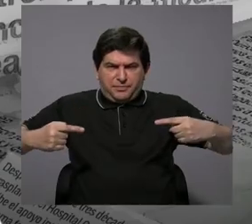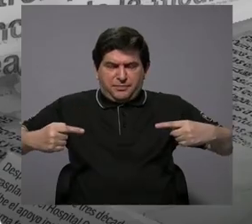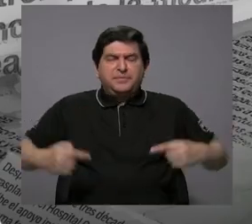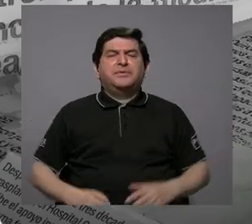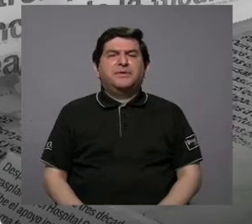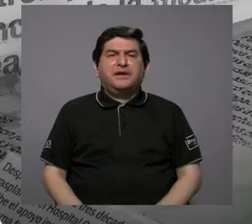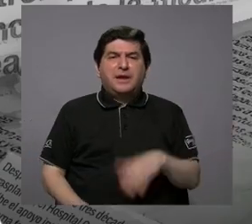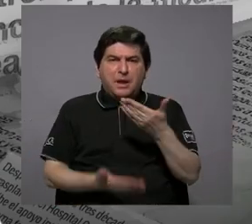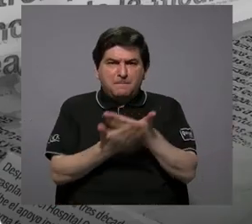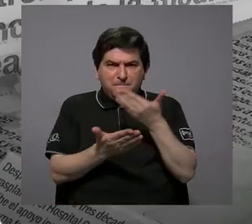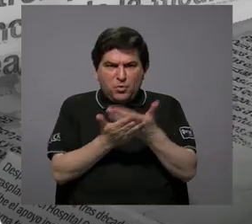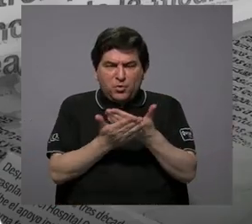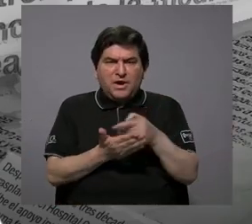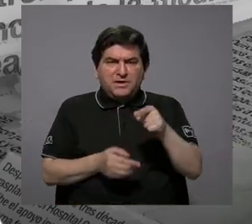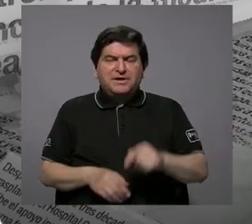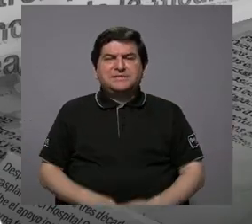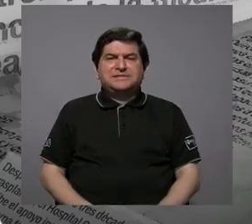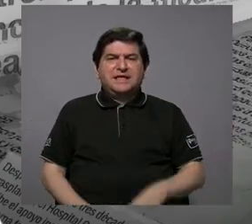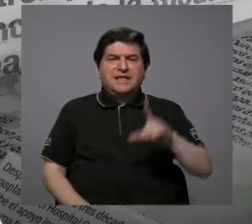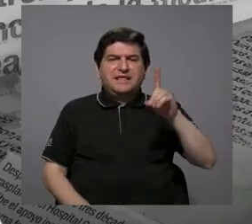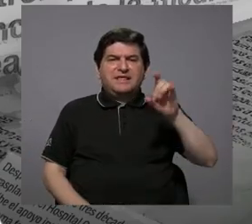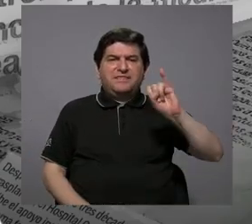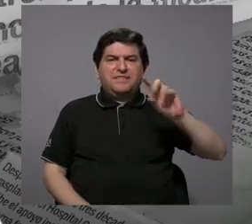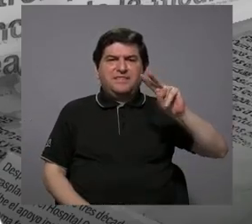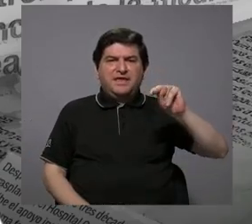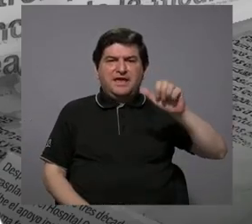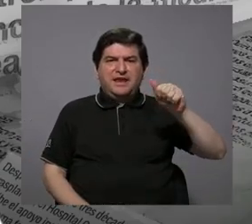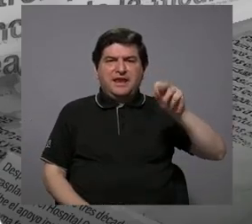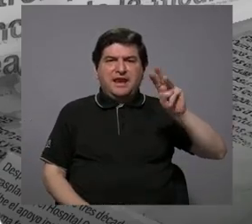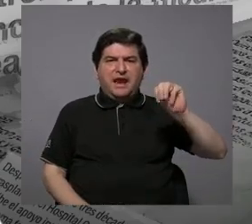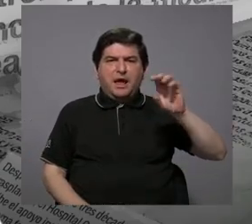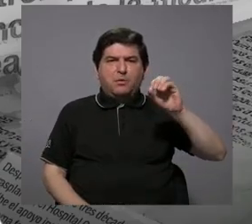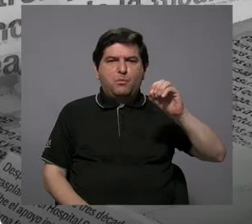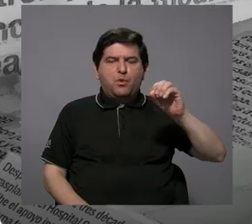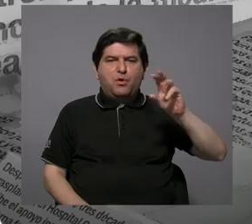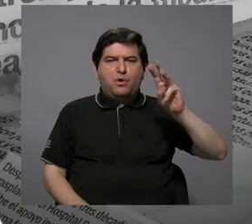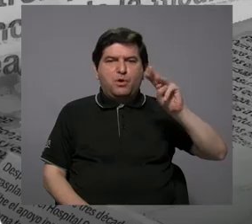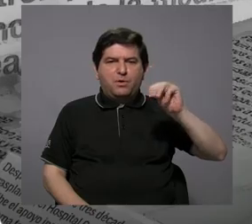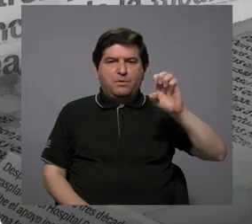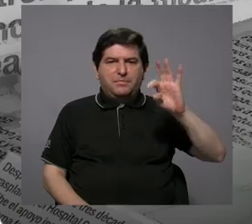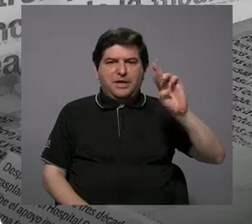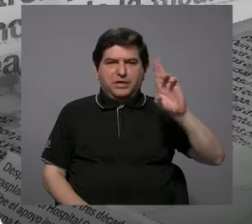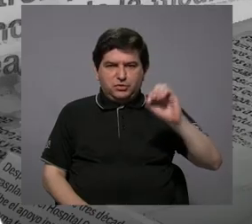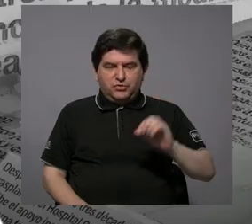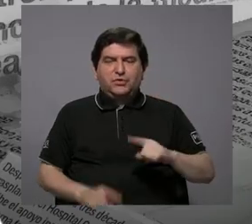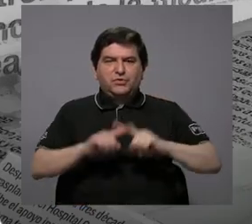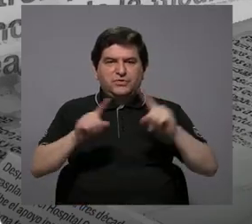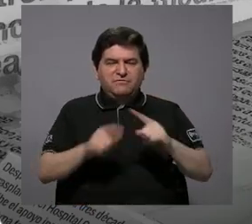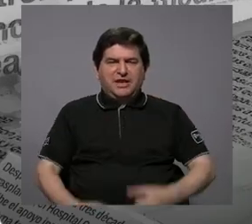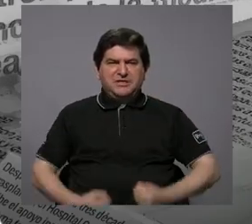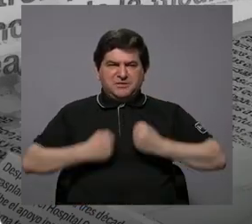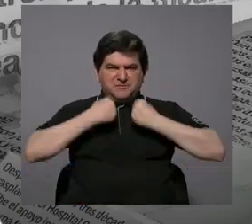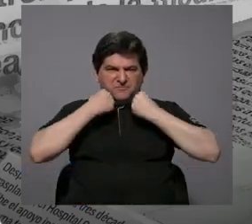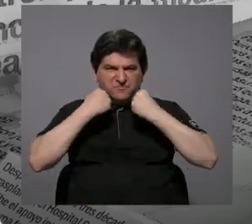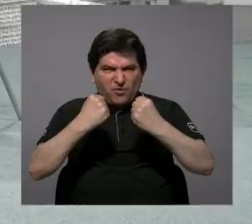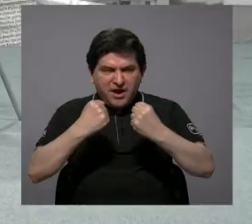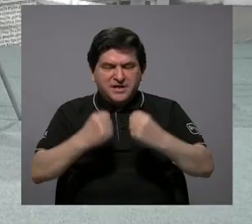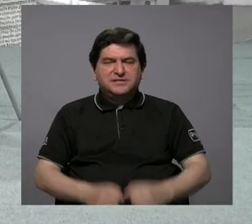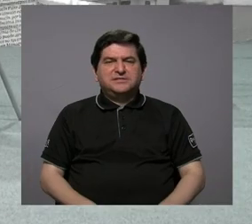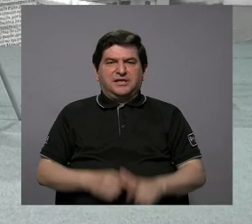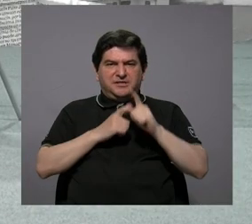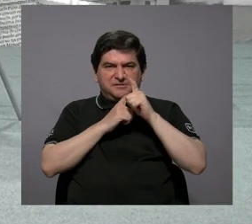algunas pruebas en el dinamómetro, de potencia, de torque, para ver cómo se comportan los vehículos en una u otra condición.